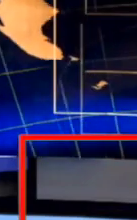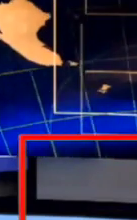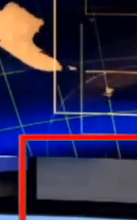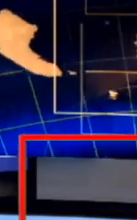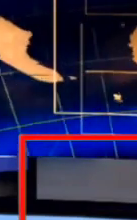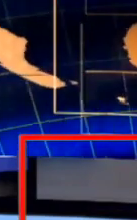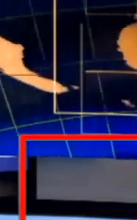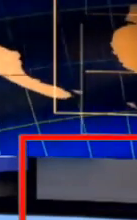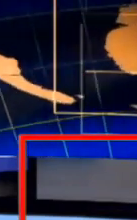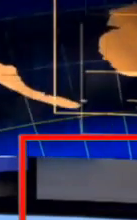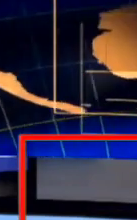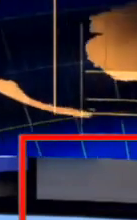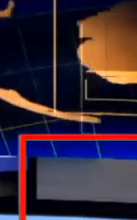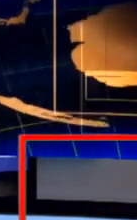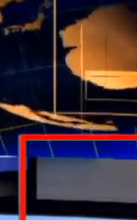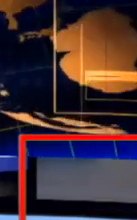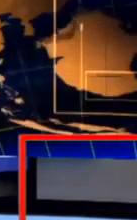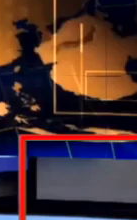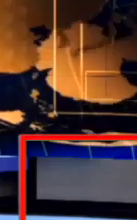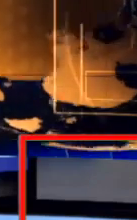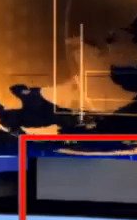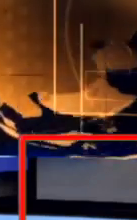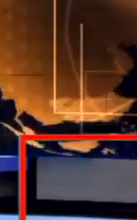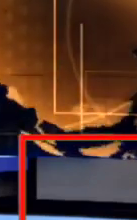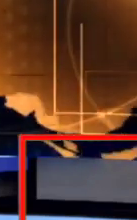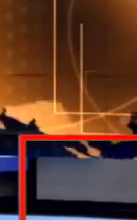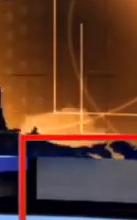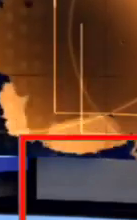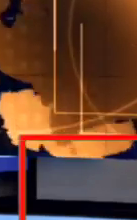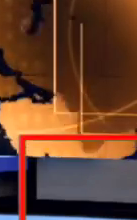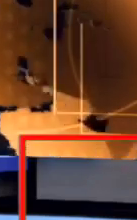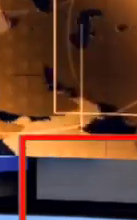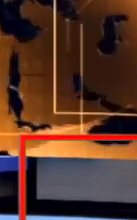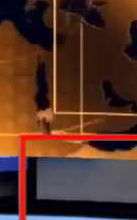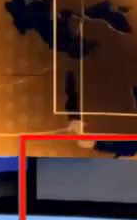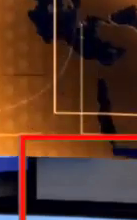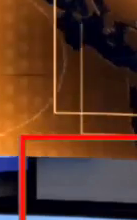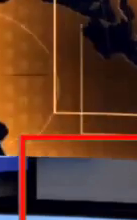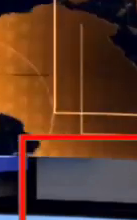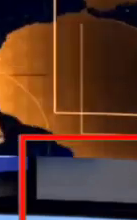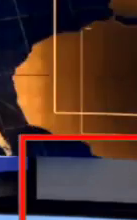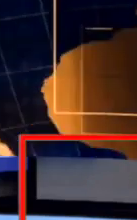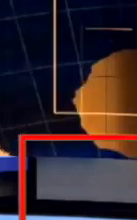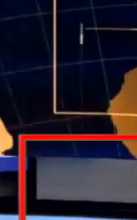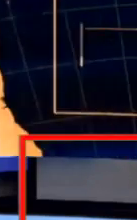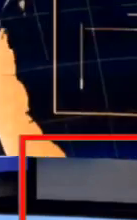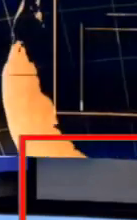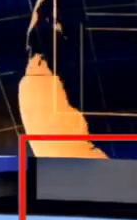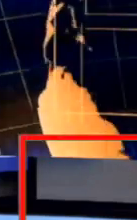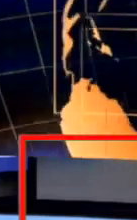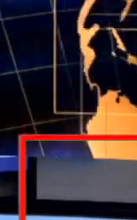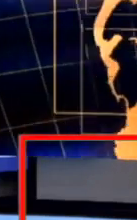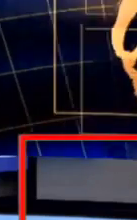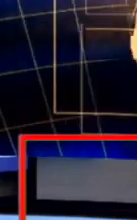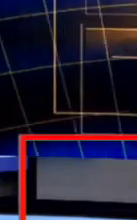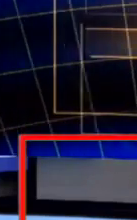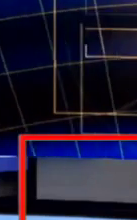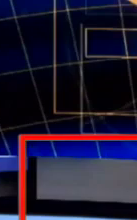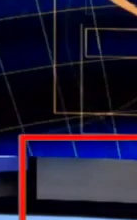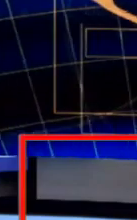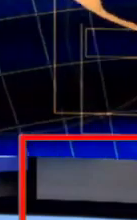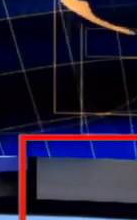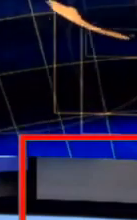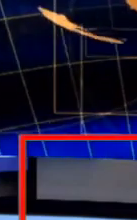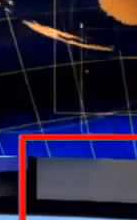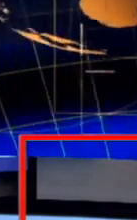presidente pues sí se alcanza a molestar por este tipo de temas, por este tipo de situaciones porque evidentemente no se vale,